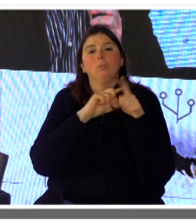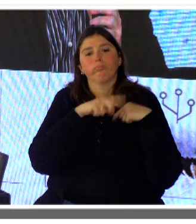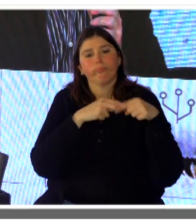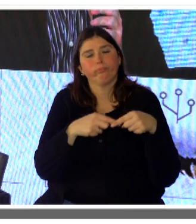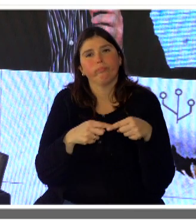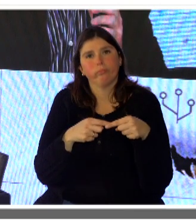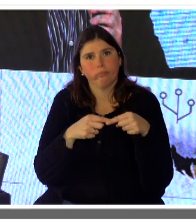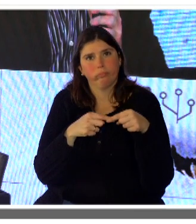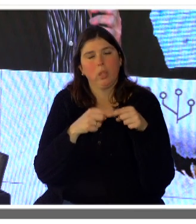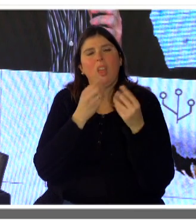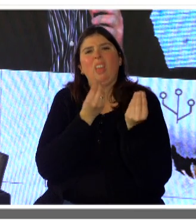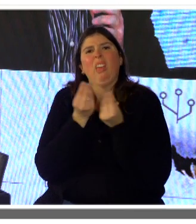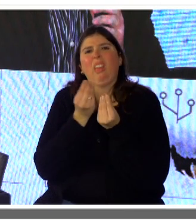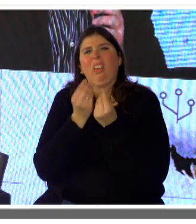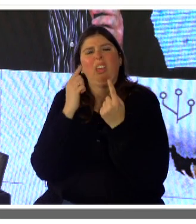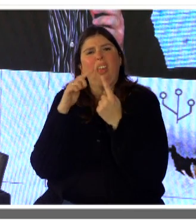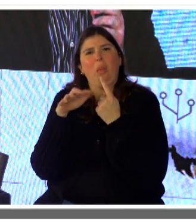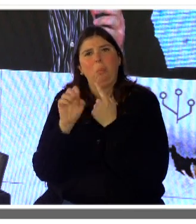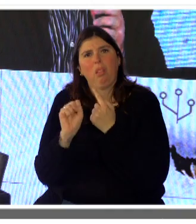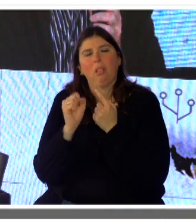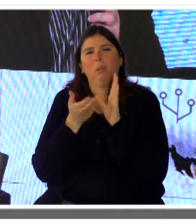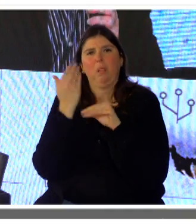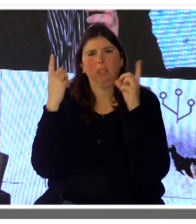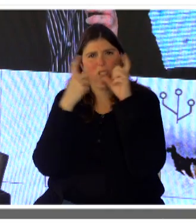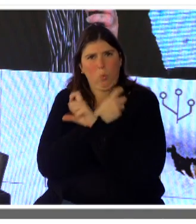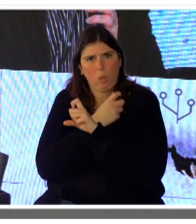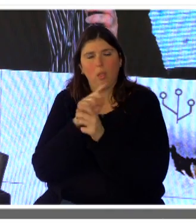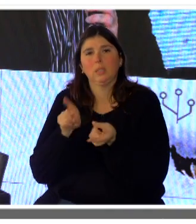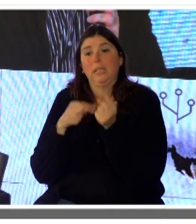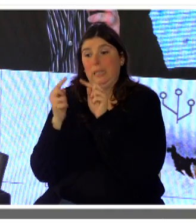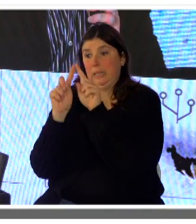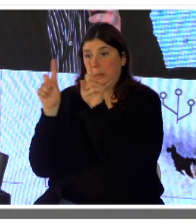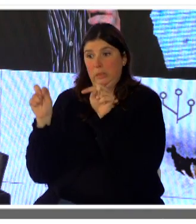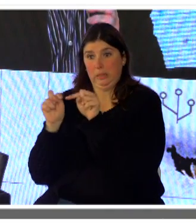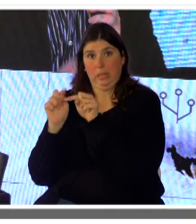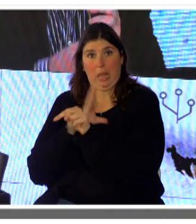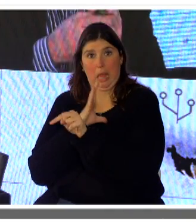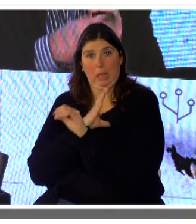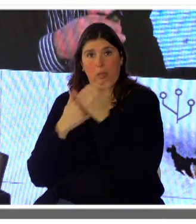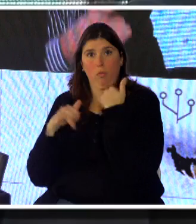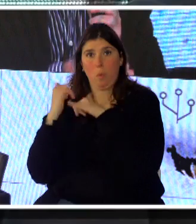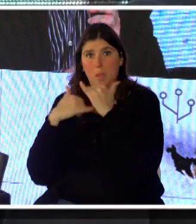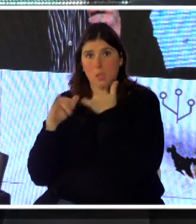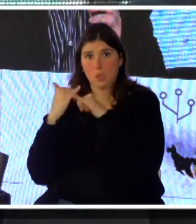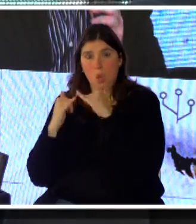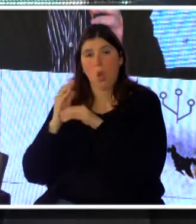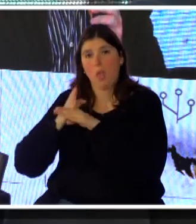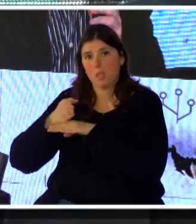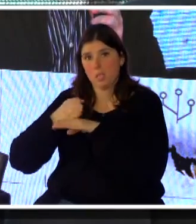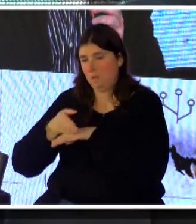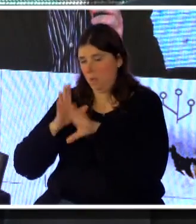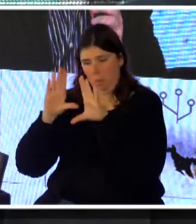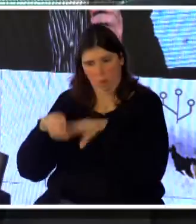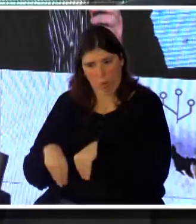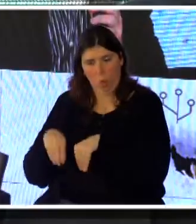a los previstos, cuál es la que están en más dificultades, y en el cuadrito al lado hay una información también accesible para todos los tomadores de